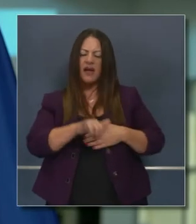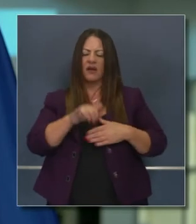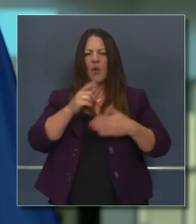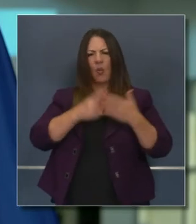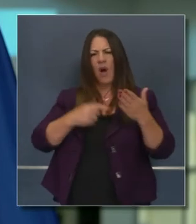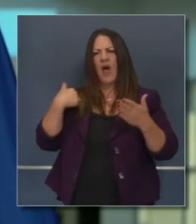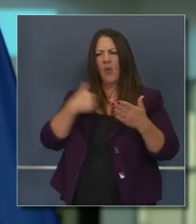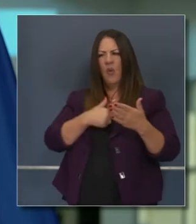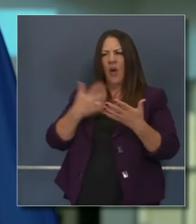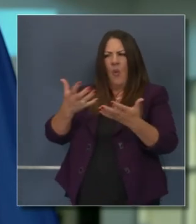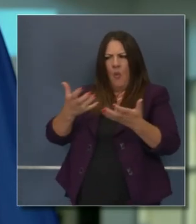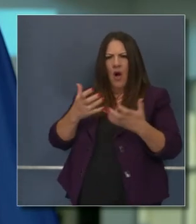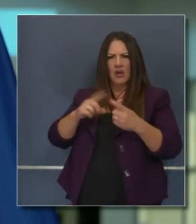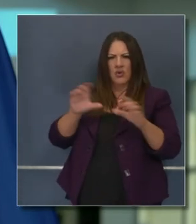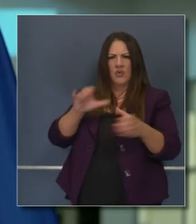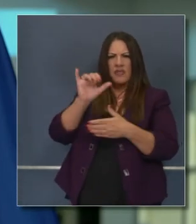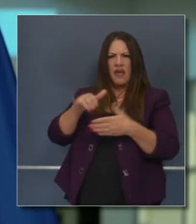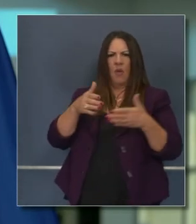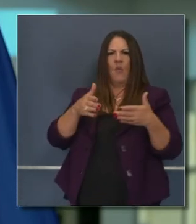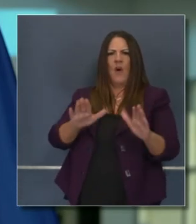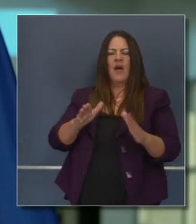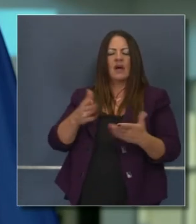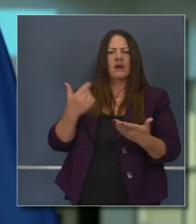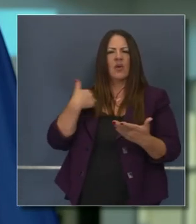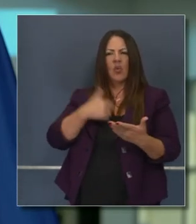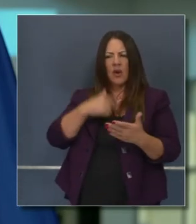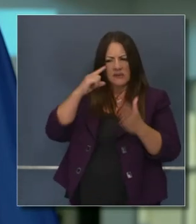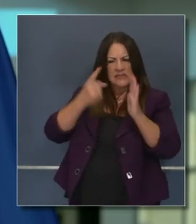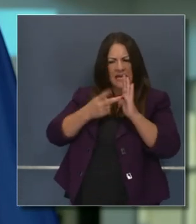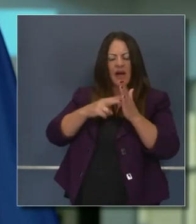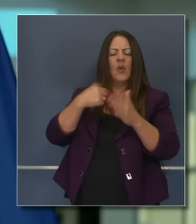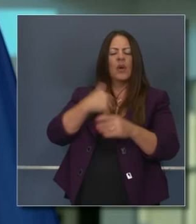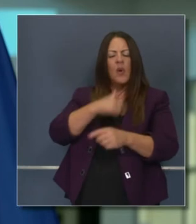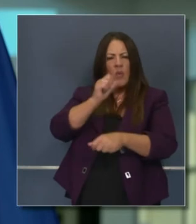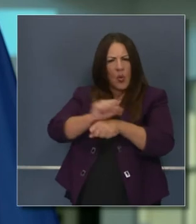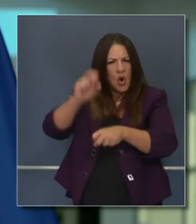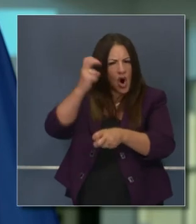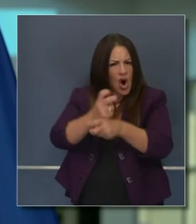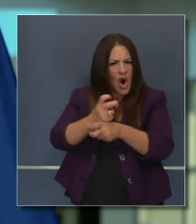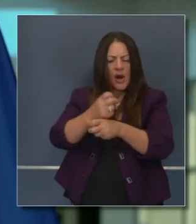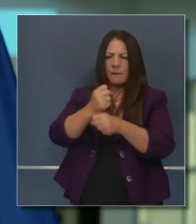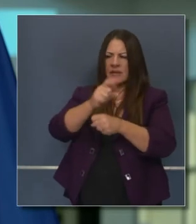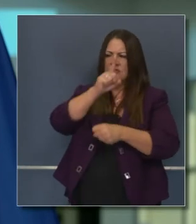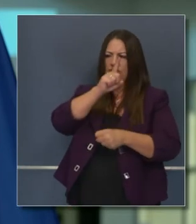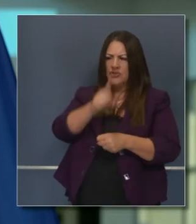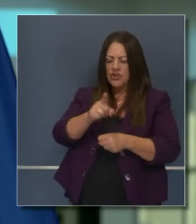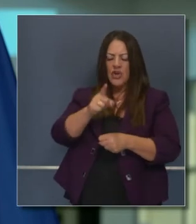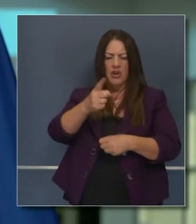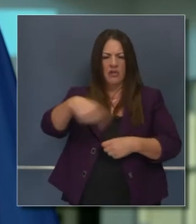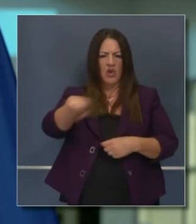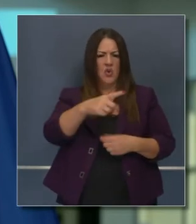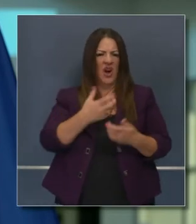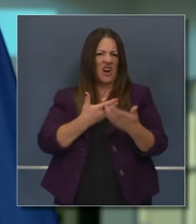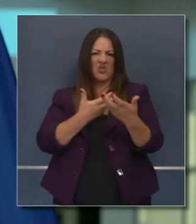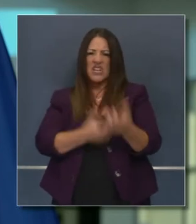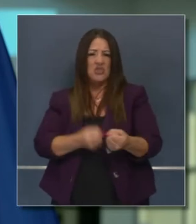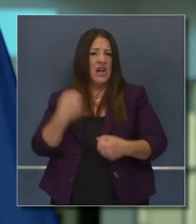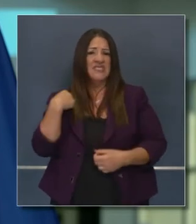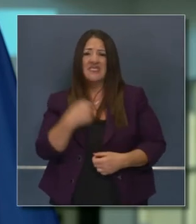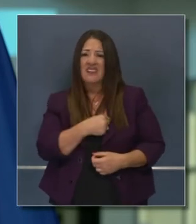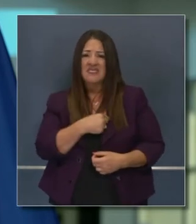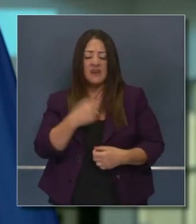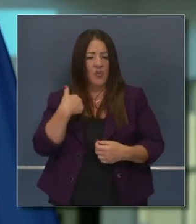que abordaremos esto en California, como proponemos, nos proponemos hacerlo. Trabajaremos arduamente para